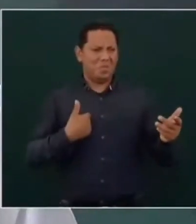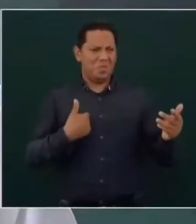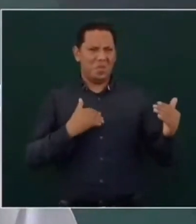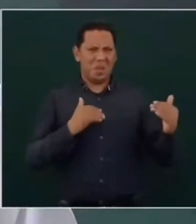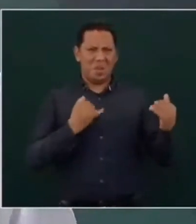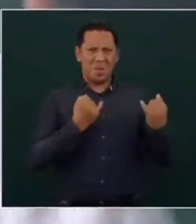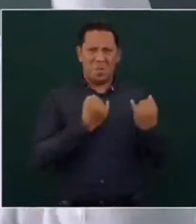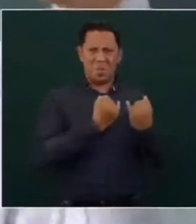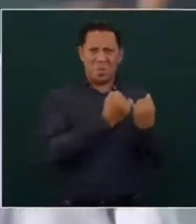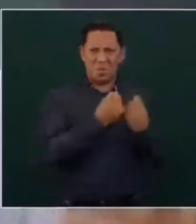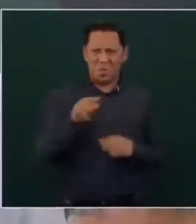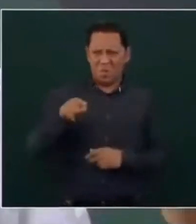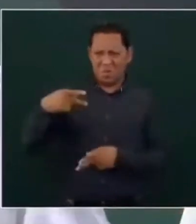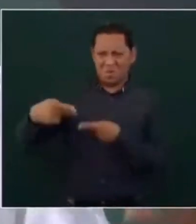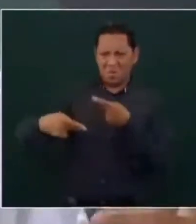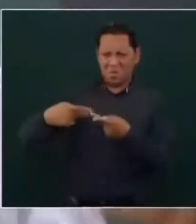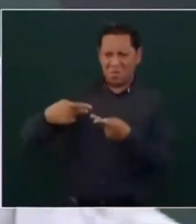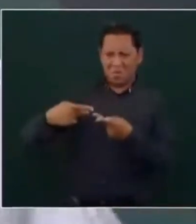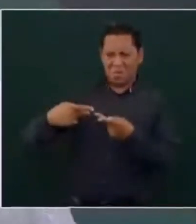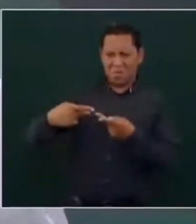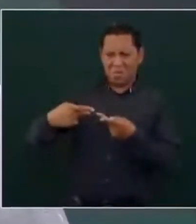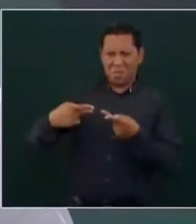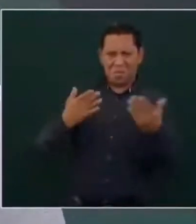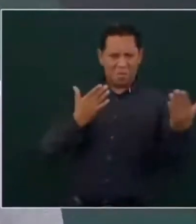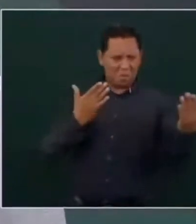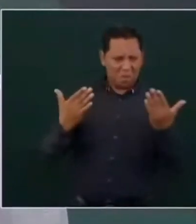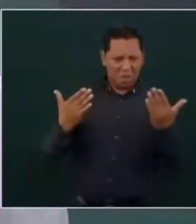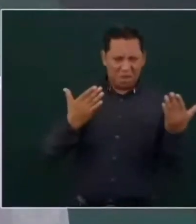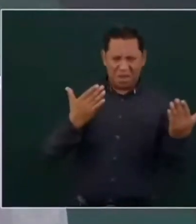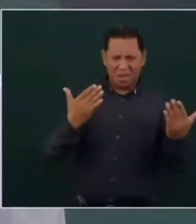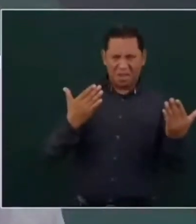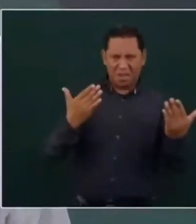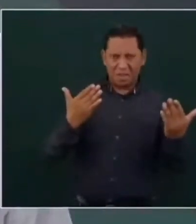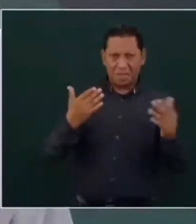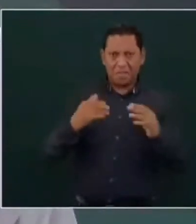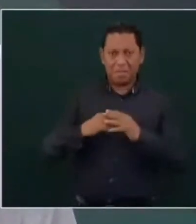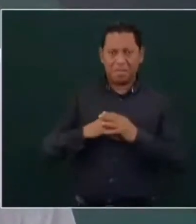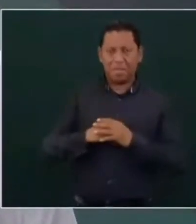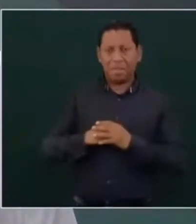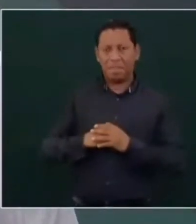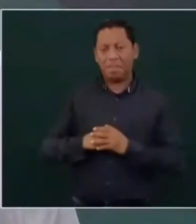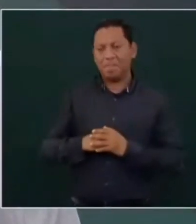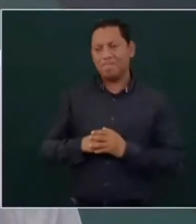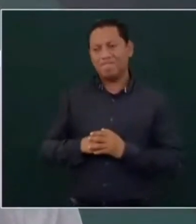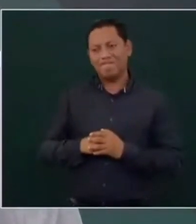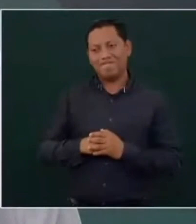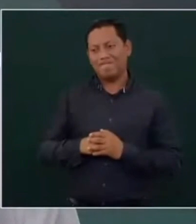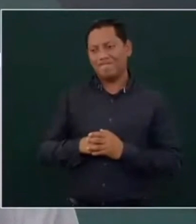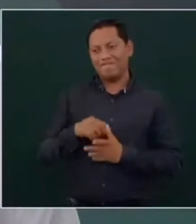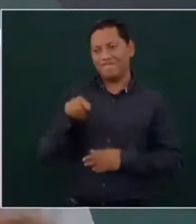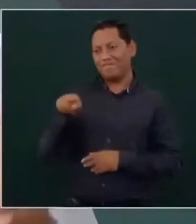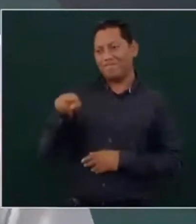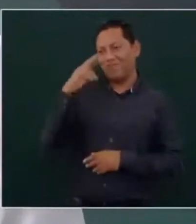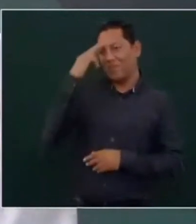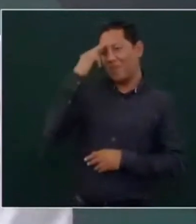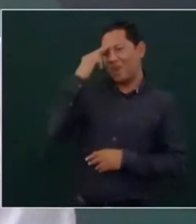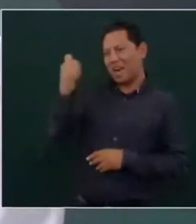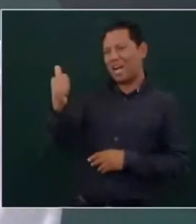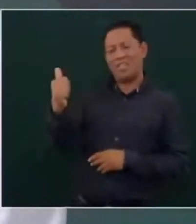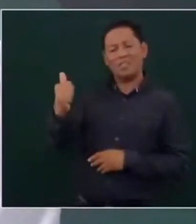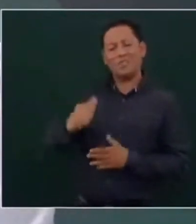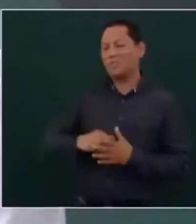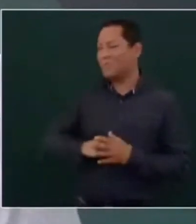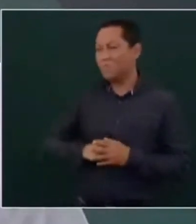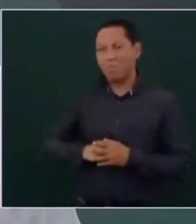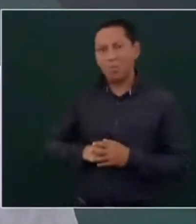entonces como no tiene razón se esmeran